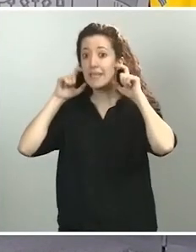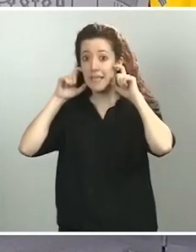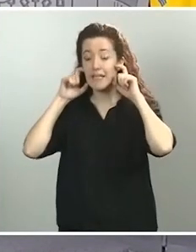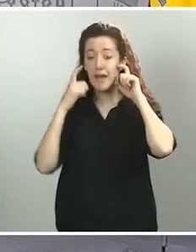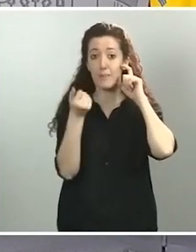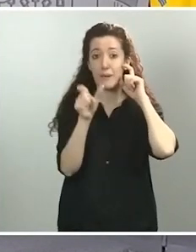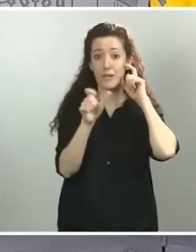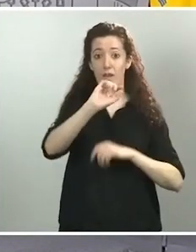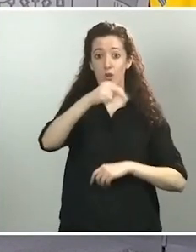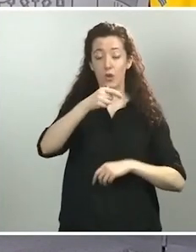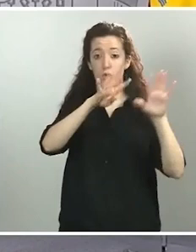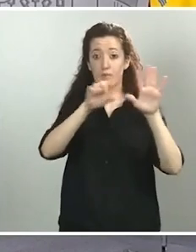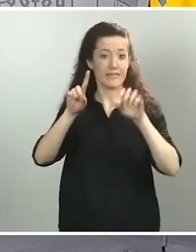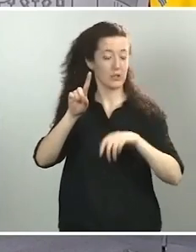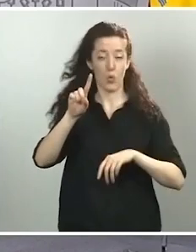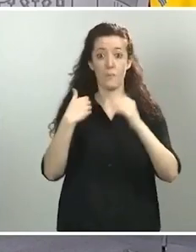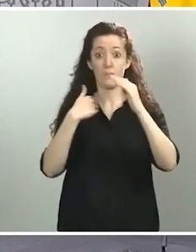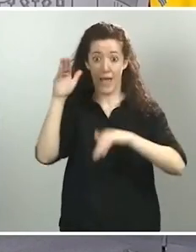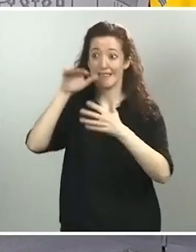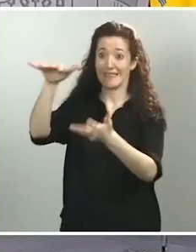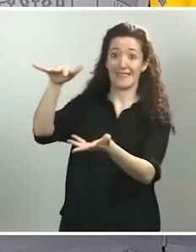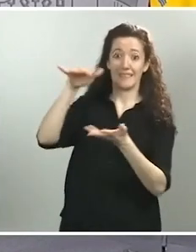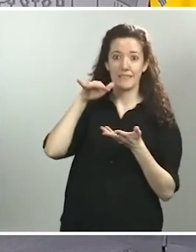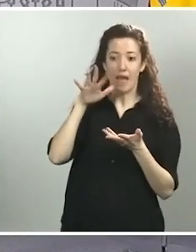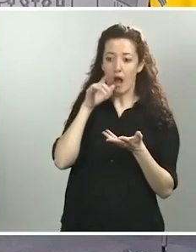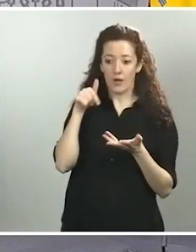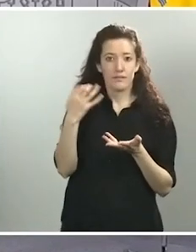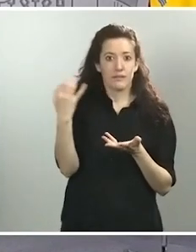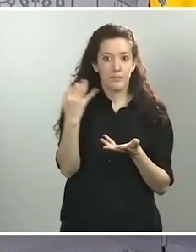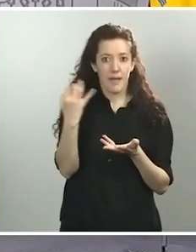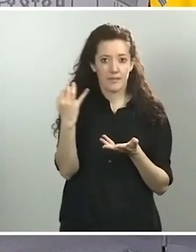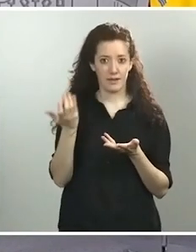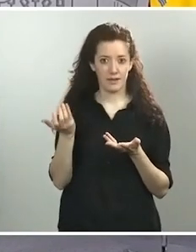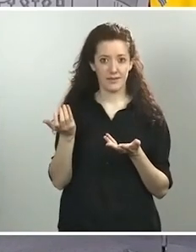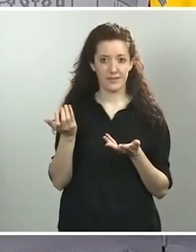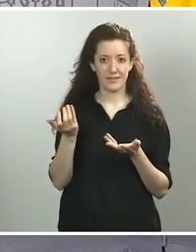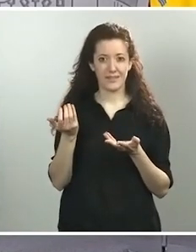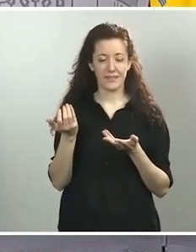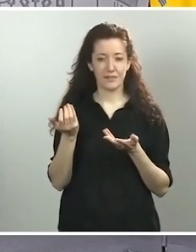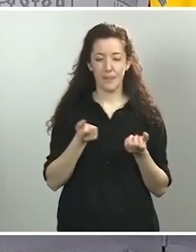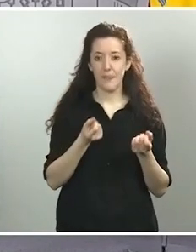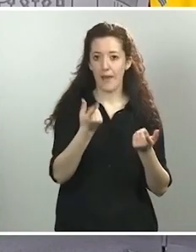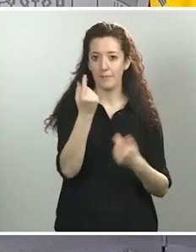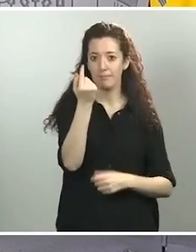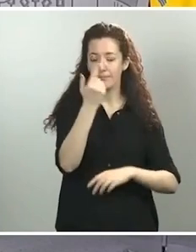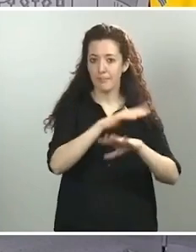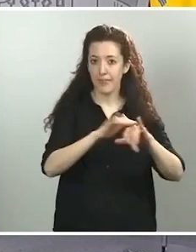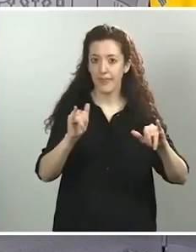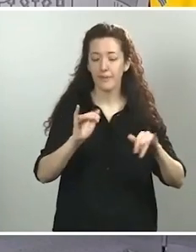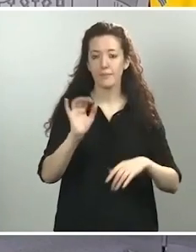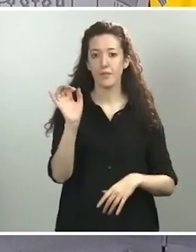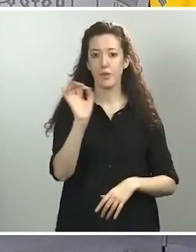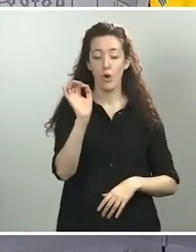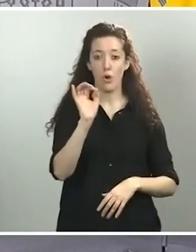,96 euros que va a fijar el Gobierno? ¿Se les va a compensar por la diferencia? ¿Van a tener que venderlas a pérdida?